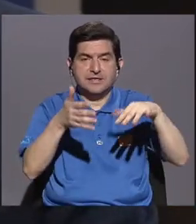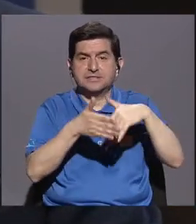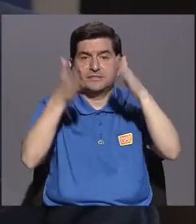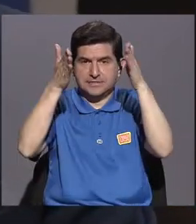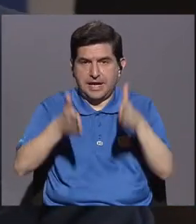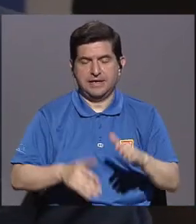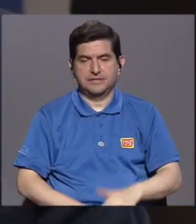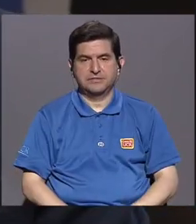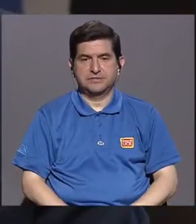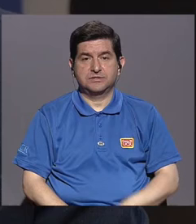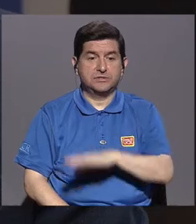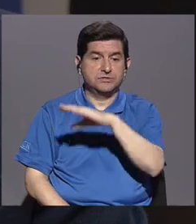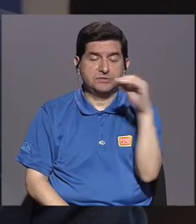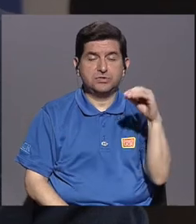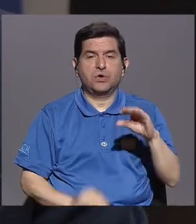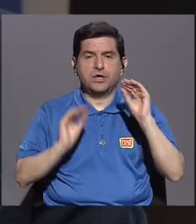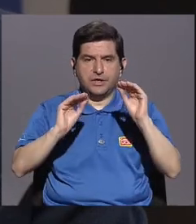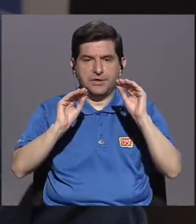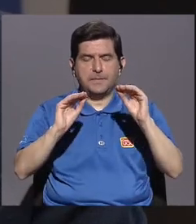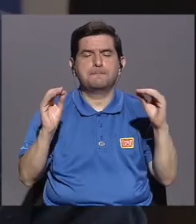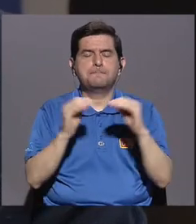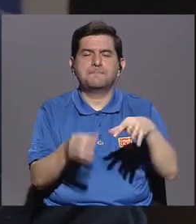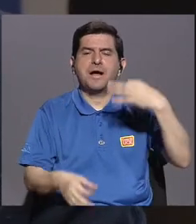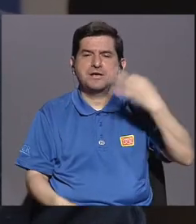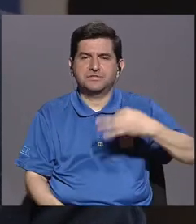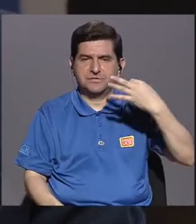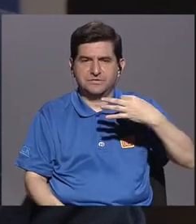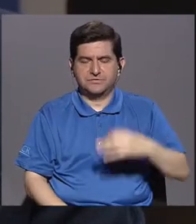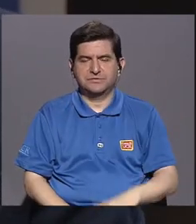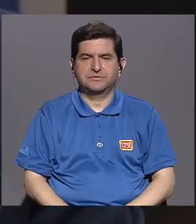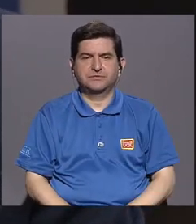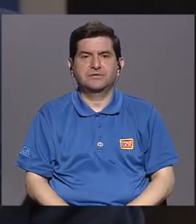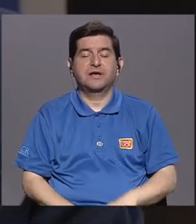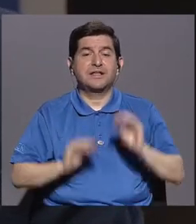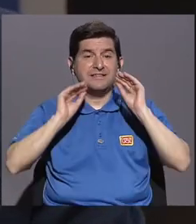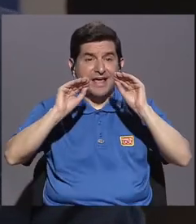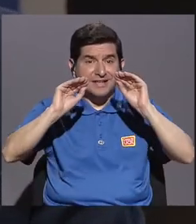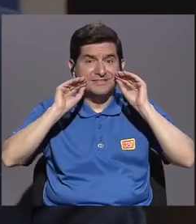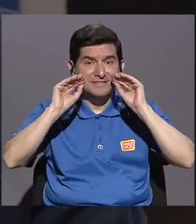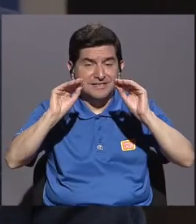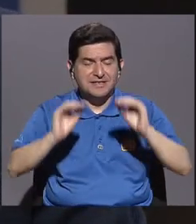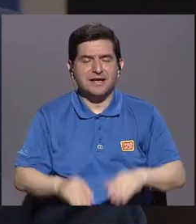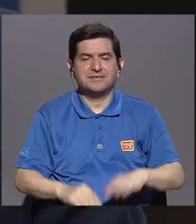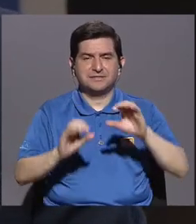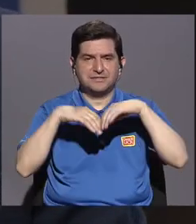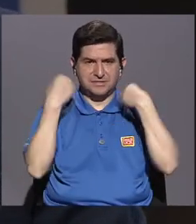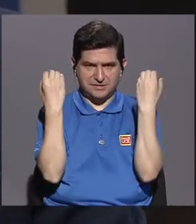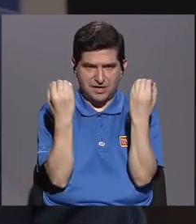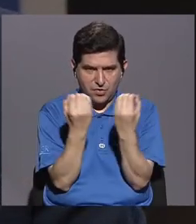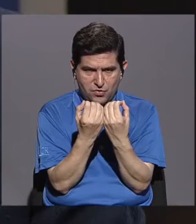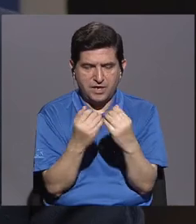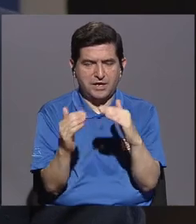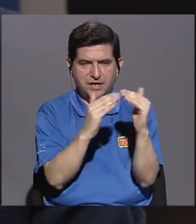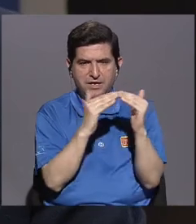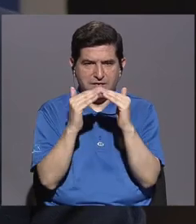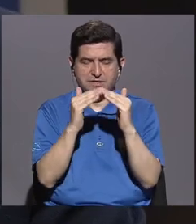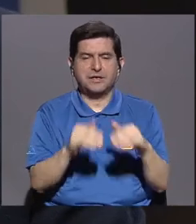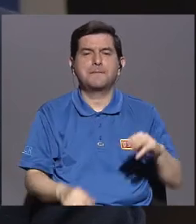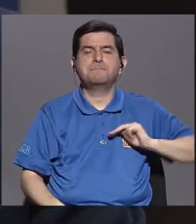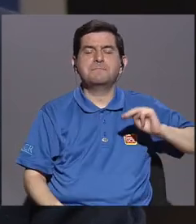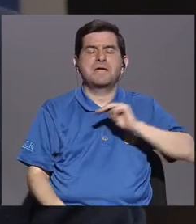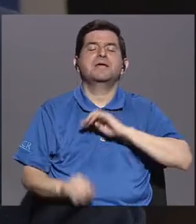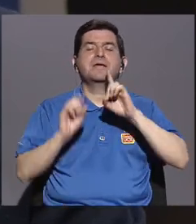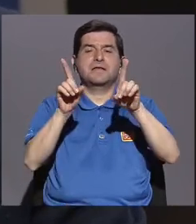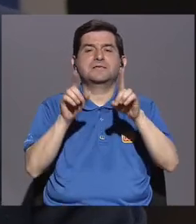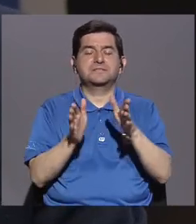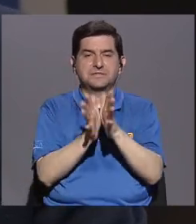estudiantes. Y desde la parte docente, más formación docente. Más formación docente desde las organizaciones de la sociedad civil y desde el Ministerio